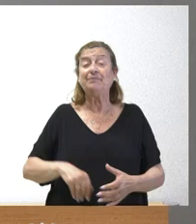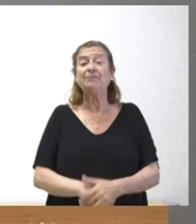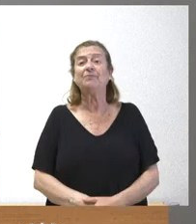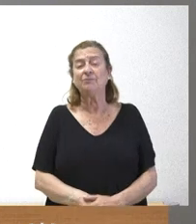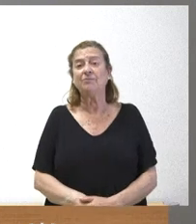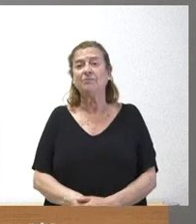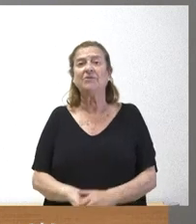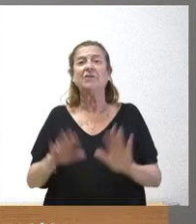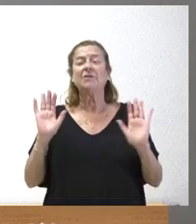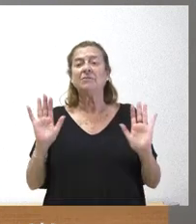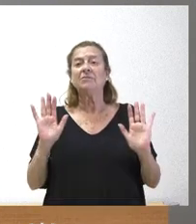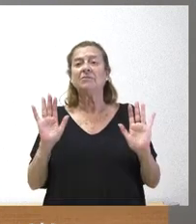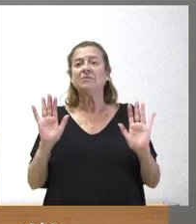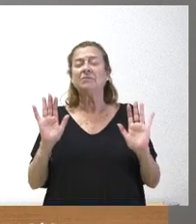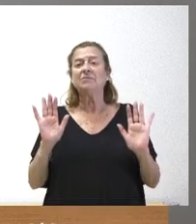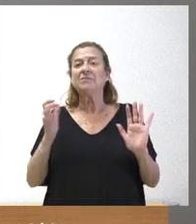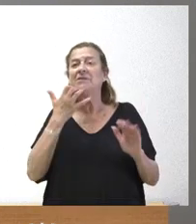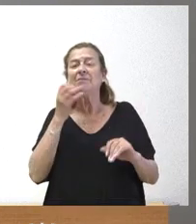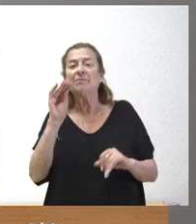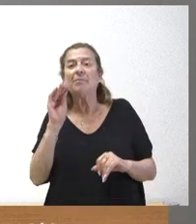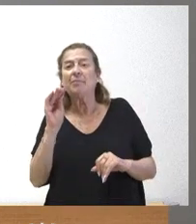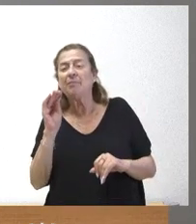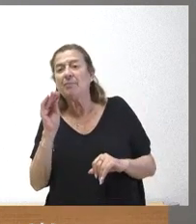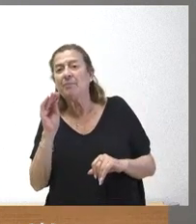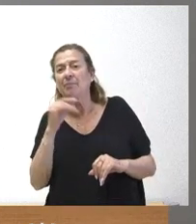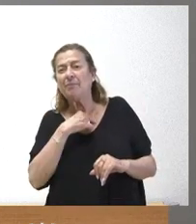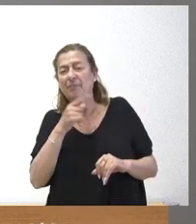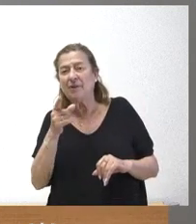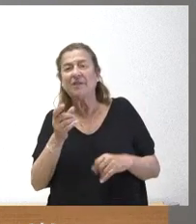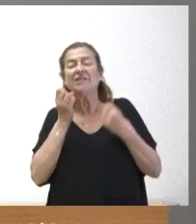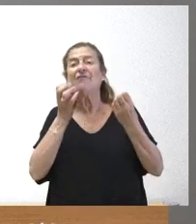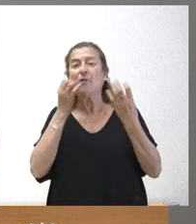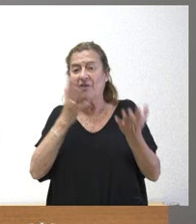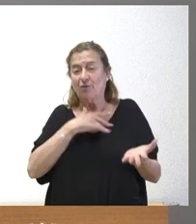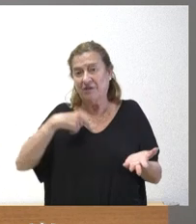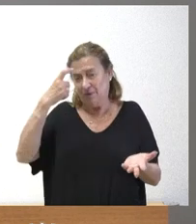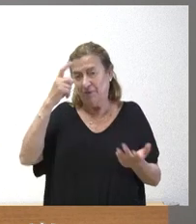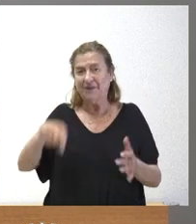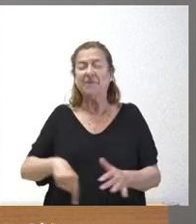pues mire si es que me lo pregunta usted estas tres informaciones que queremos saber también